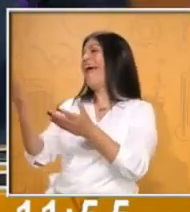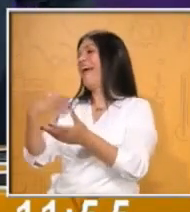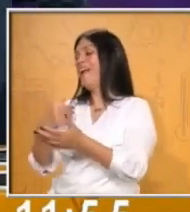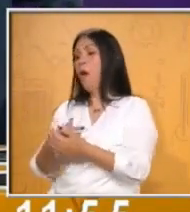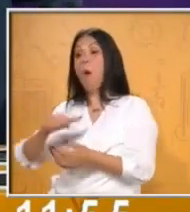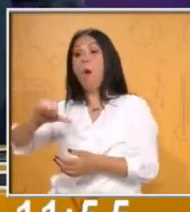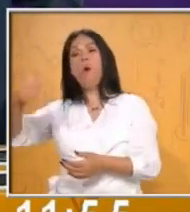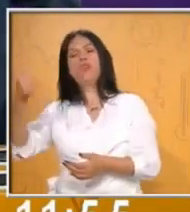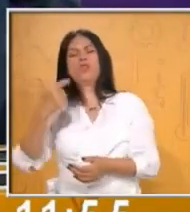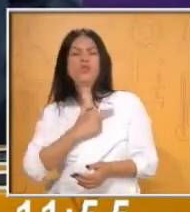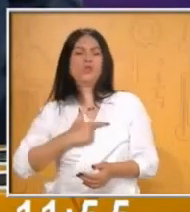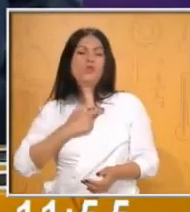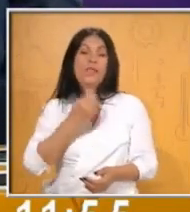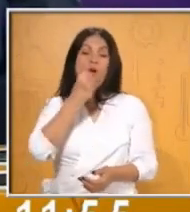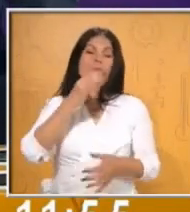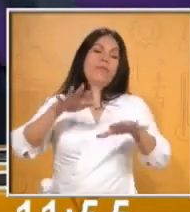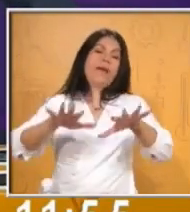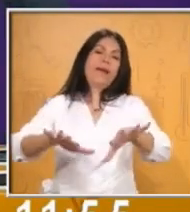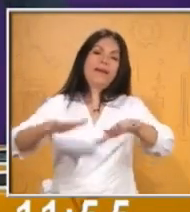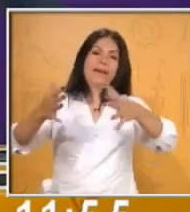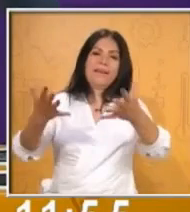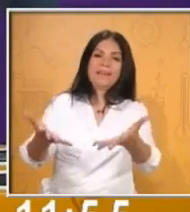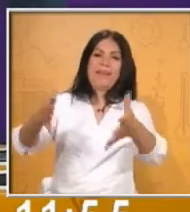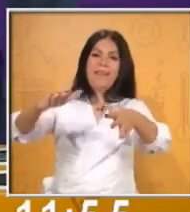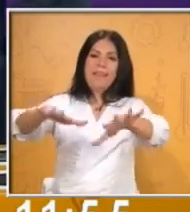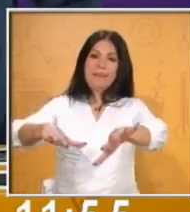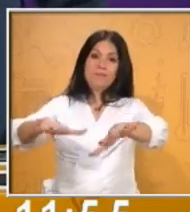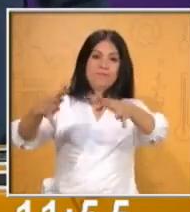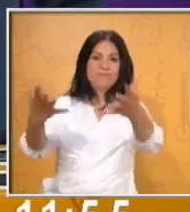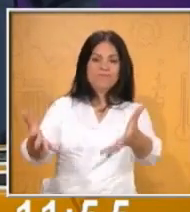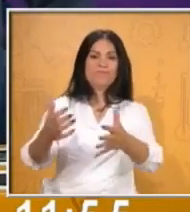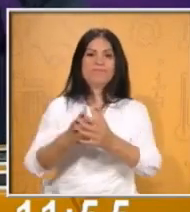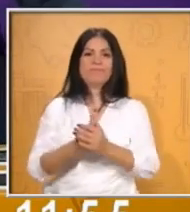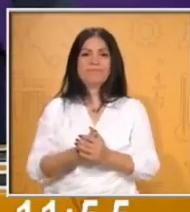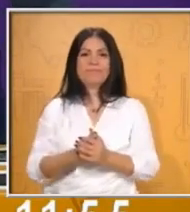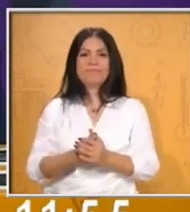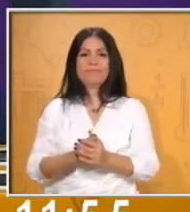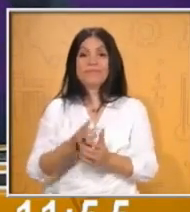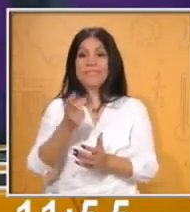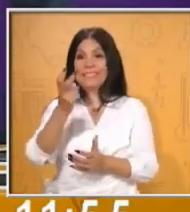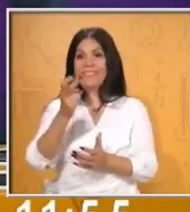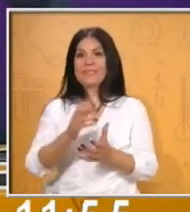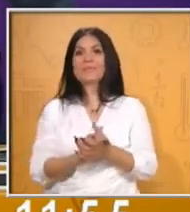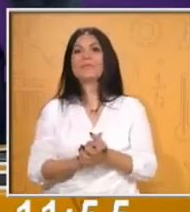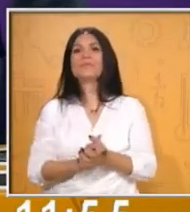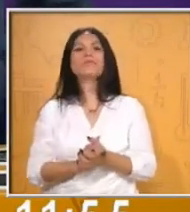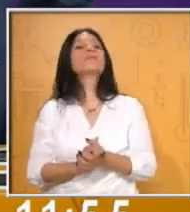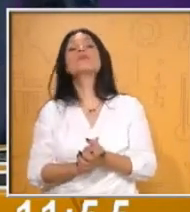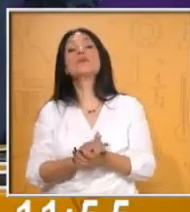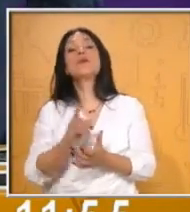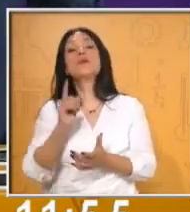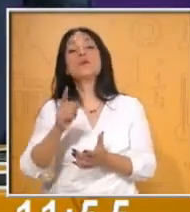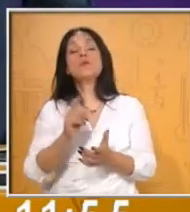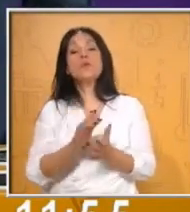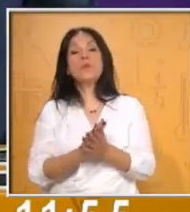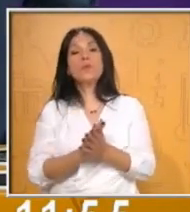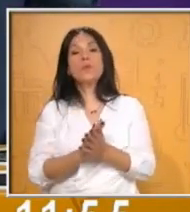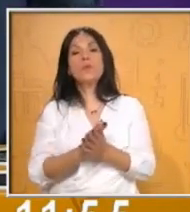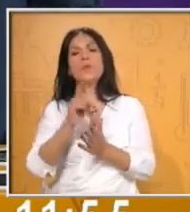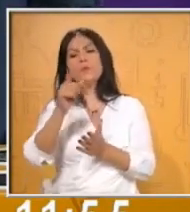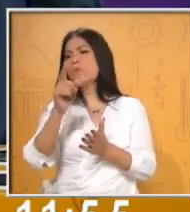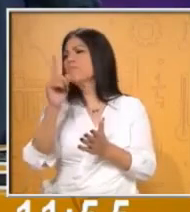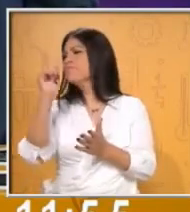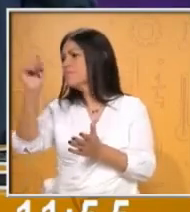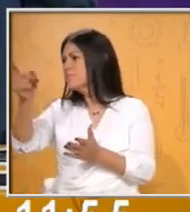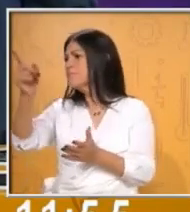asada, ¿por qué no? Qué rico, ¿verdad? Bueno, esta es del maestro. Así te vas a ir en casa haciéndolo